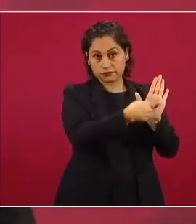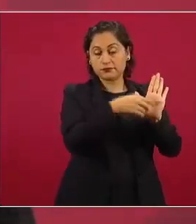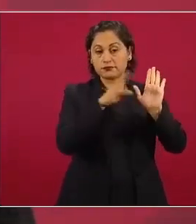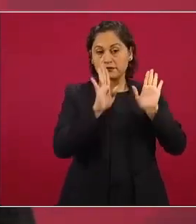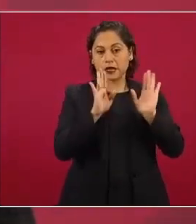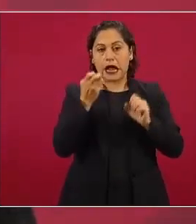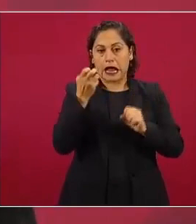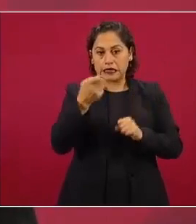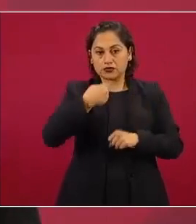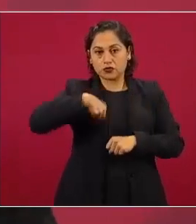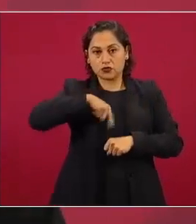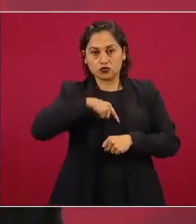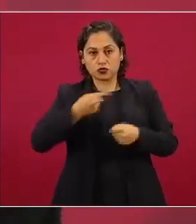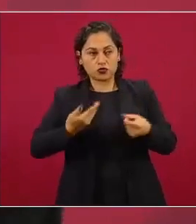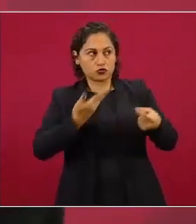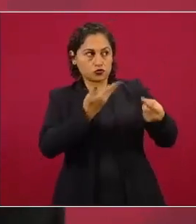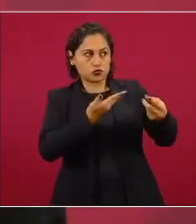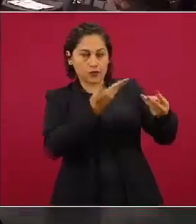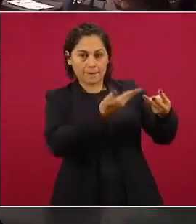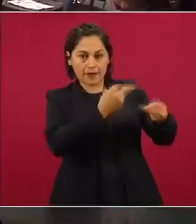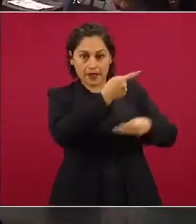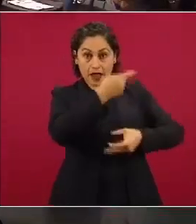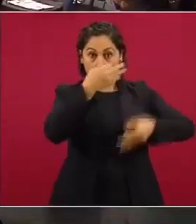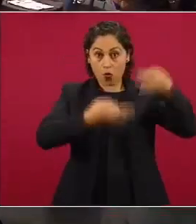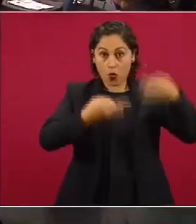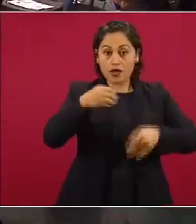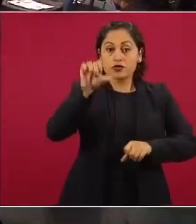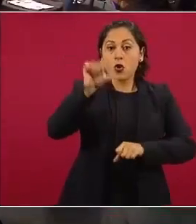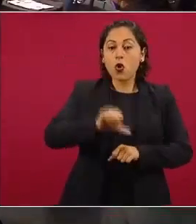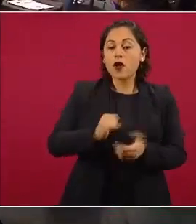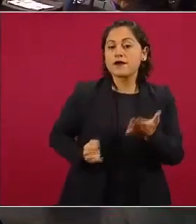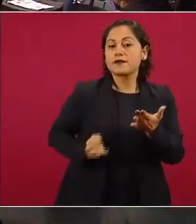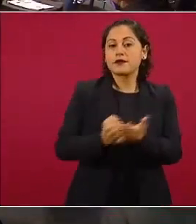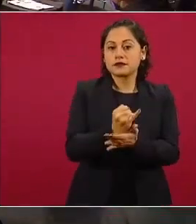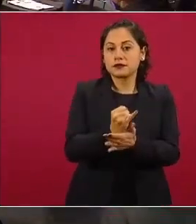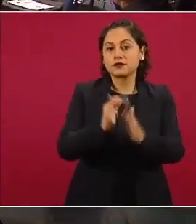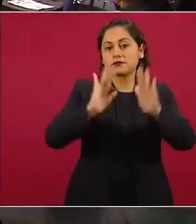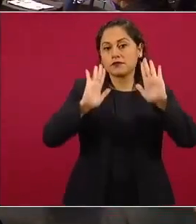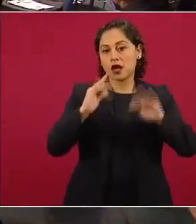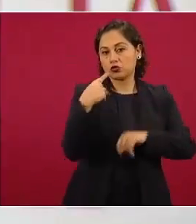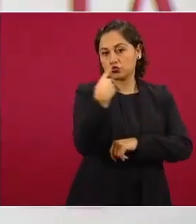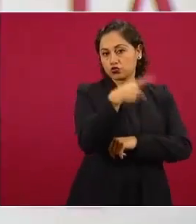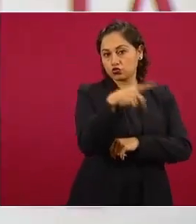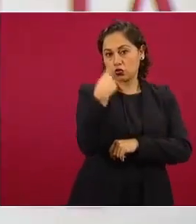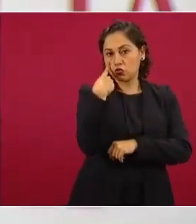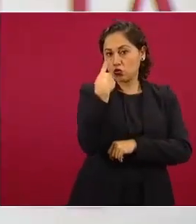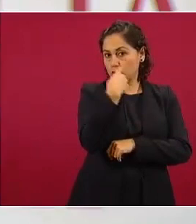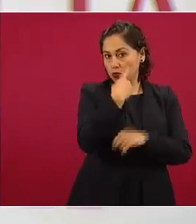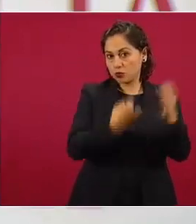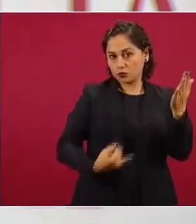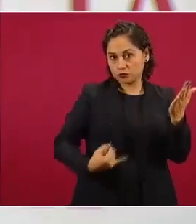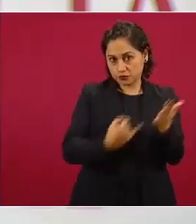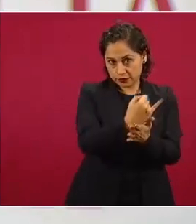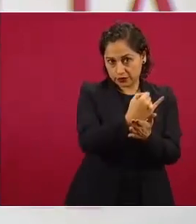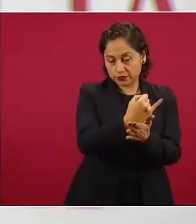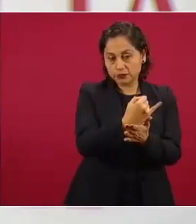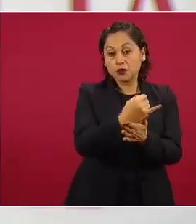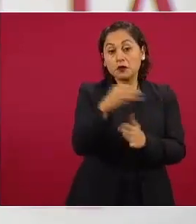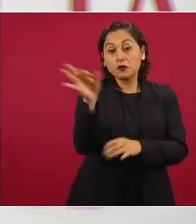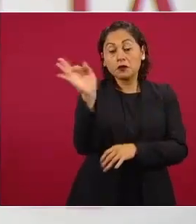acuerde el día de hoy o muy probablemente pero está en manos de ella si acordase en ese sentido